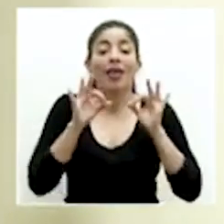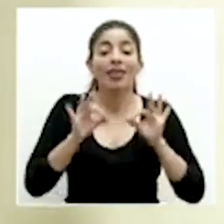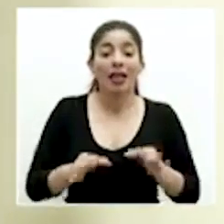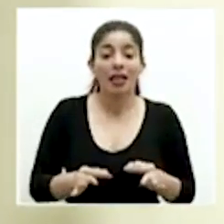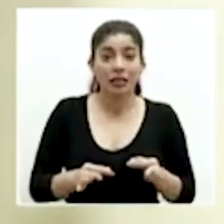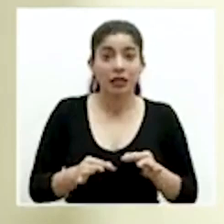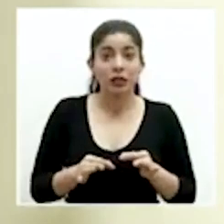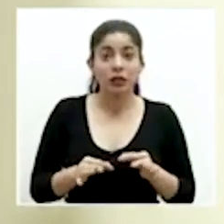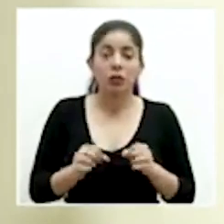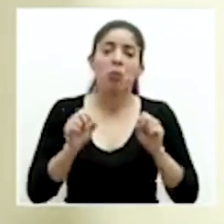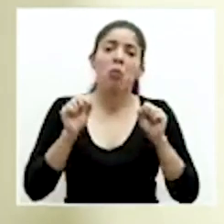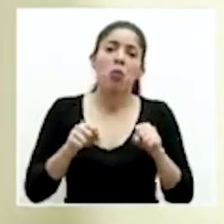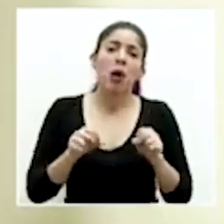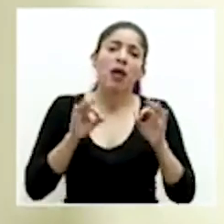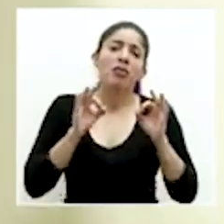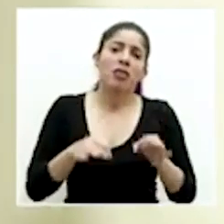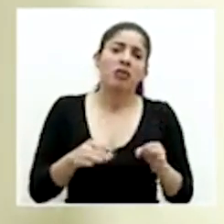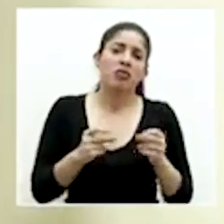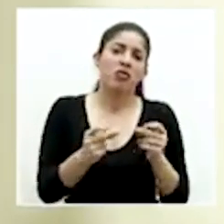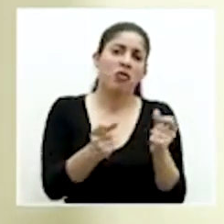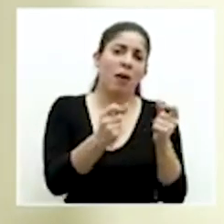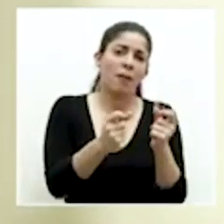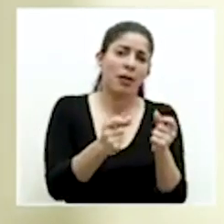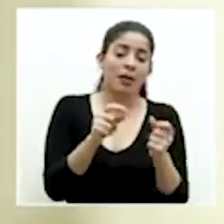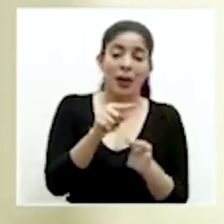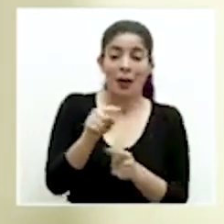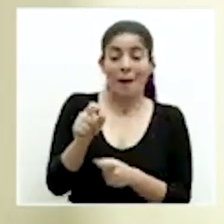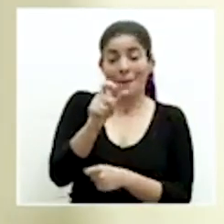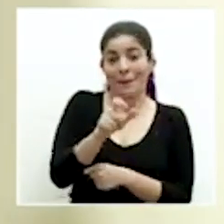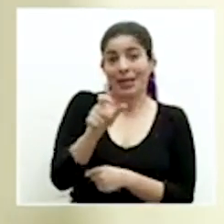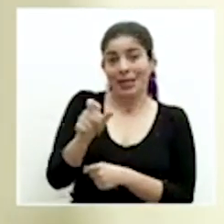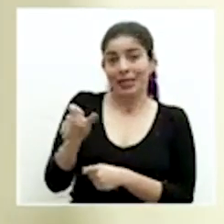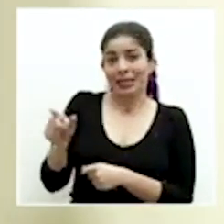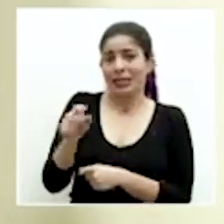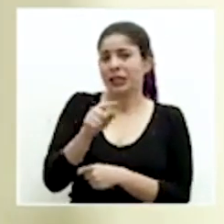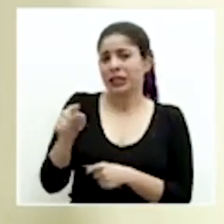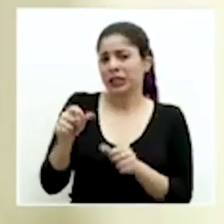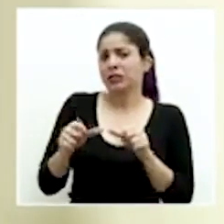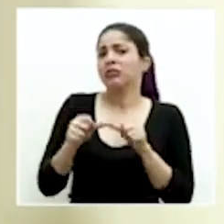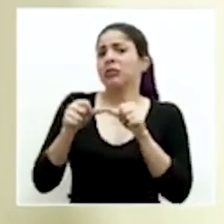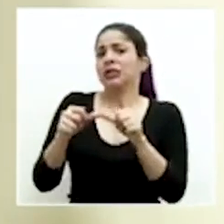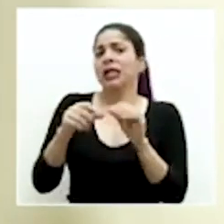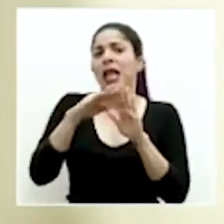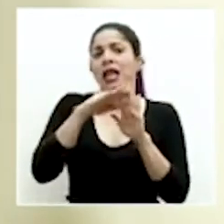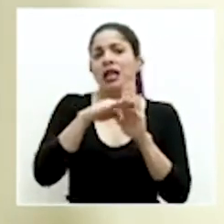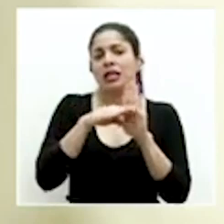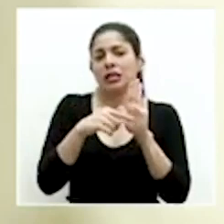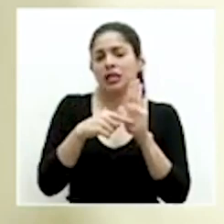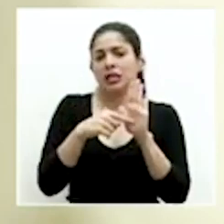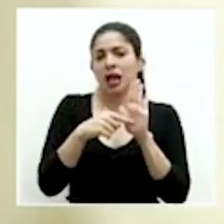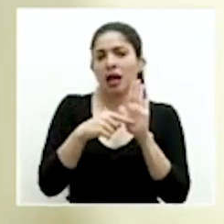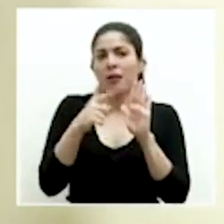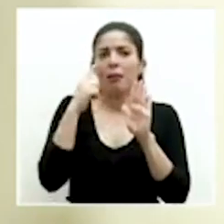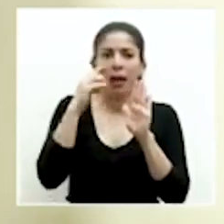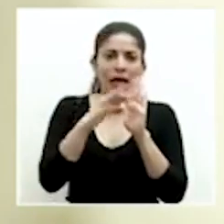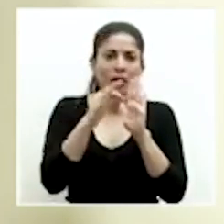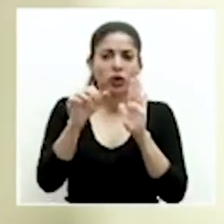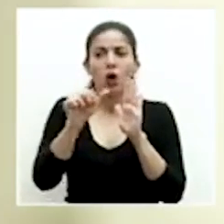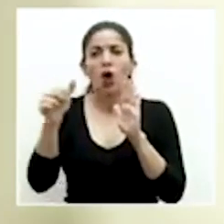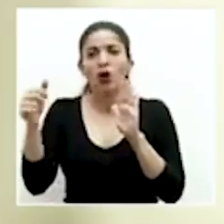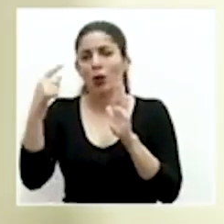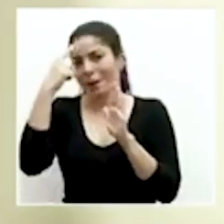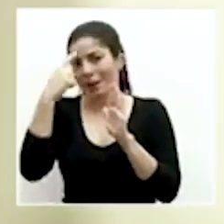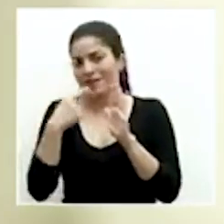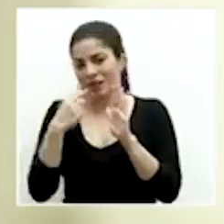se pueden tomar de una forma muy ágil, esas personas continúan en una lista de elegibles, junto con otros de otros